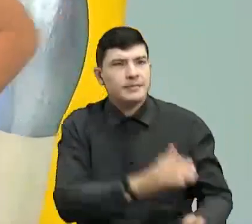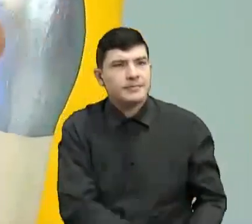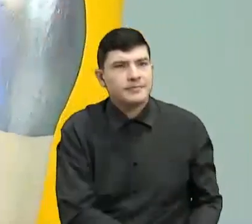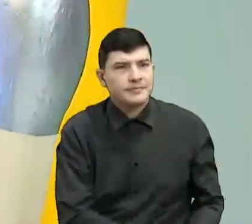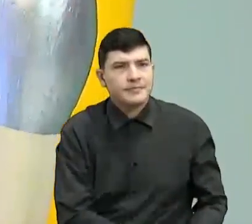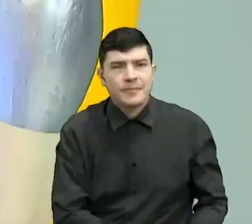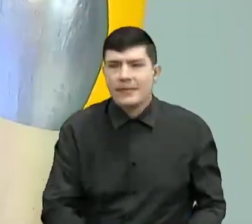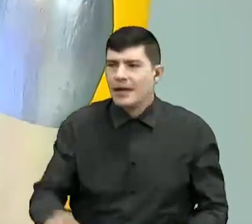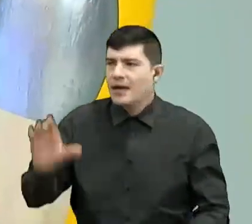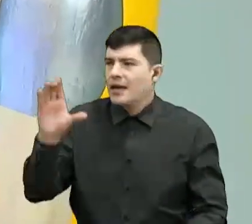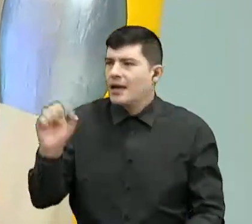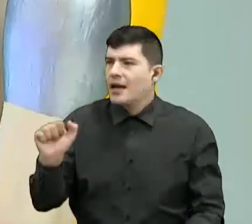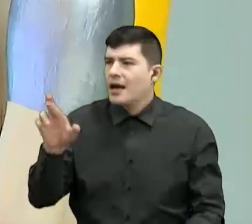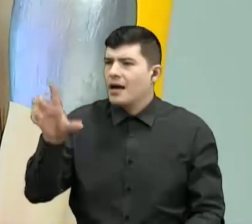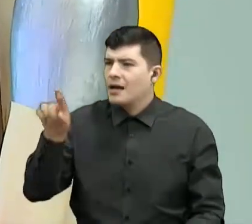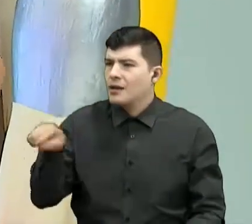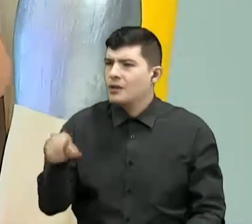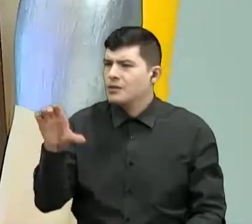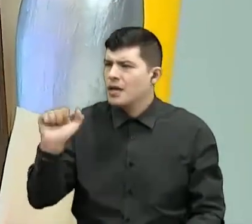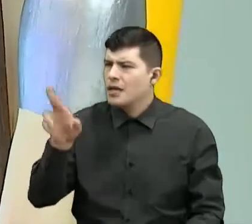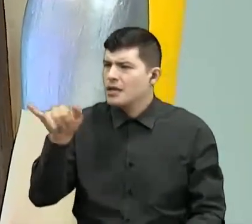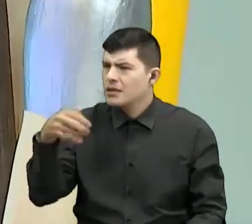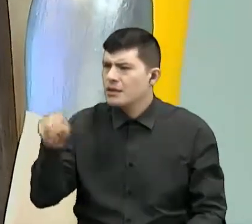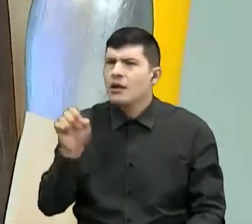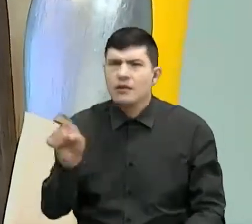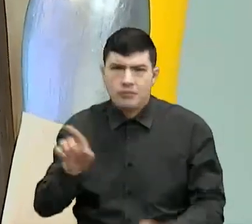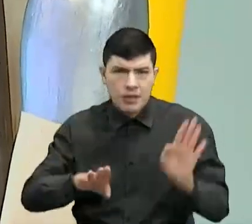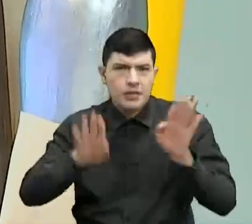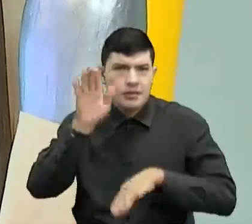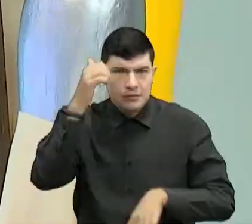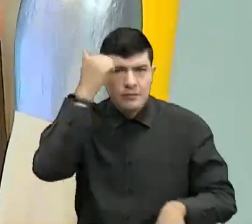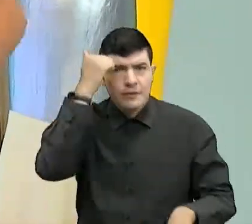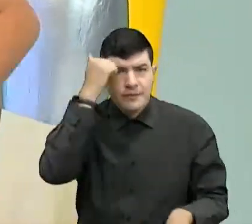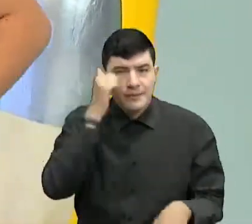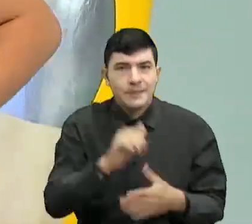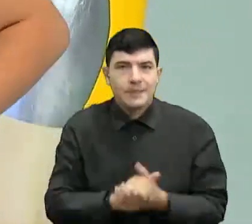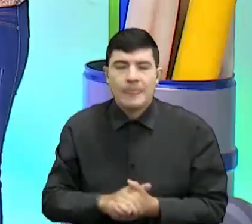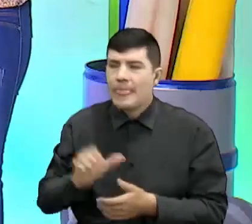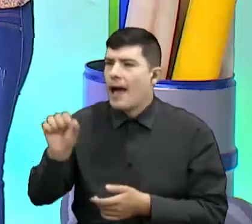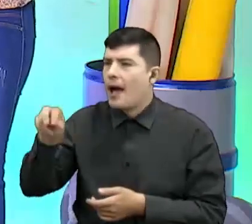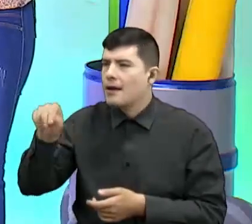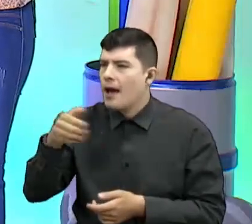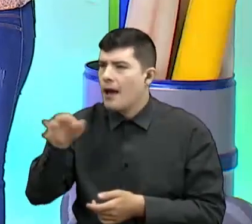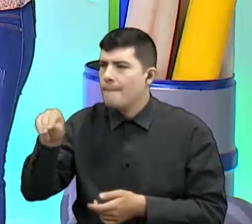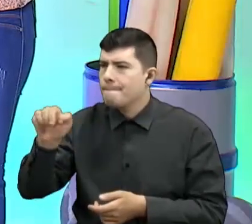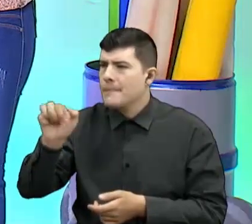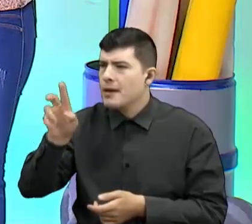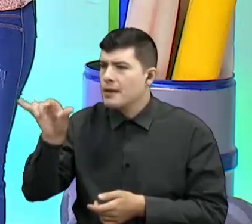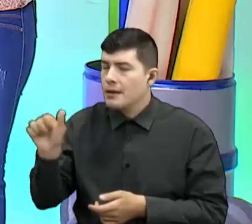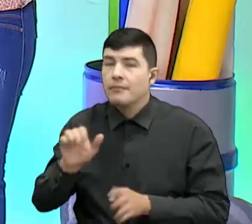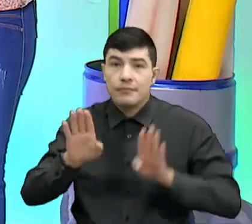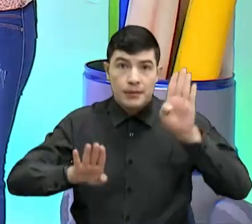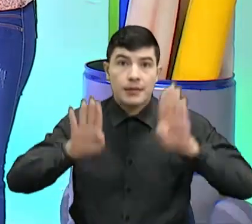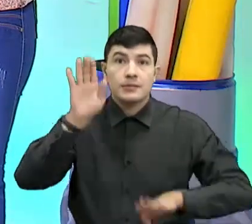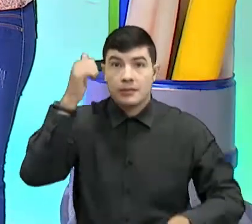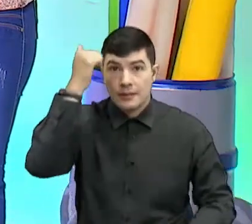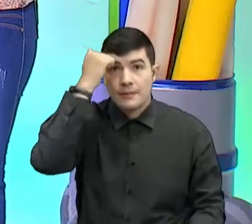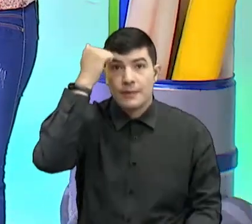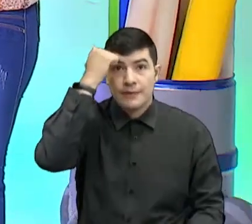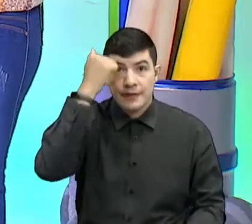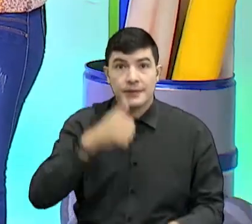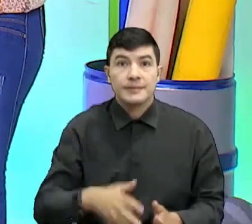¿Carlos Carrillo se encuentra? ¡Presente, profe! Muy bien. ¿Ana María Flores vino? ¡Presente, profe!